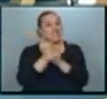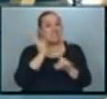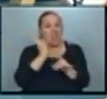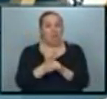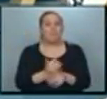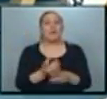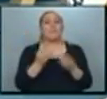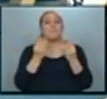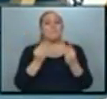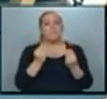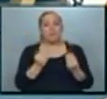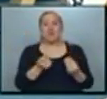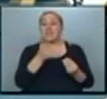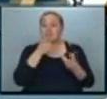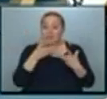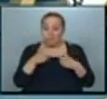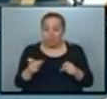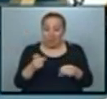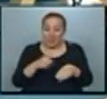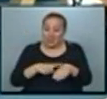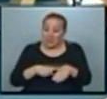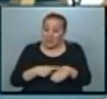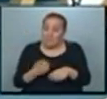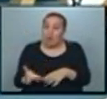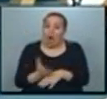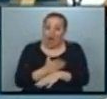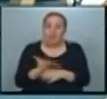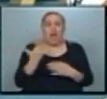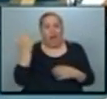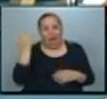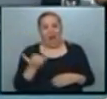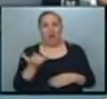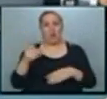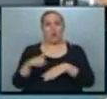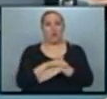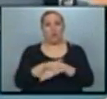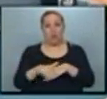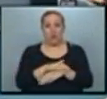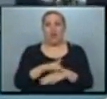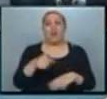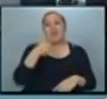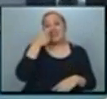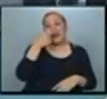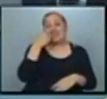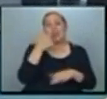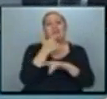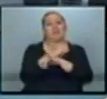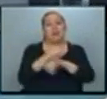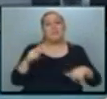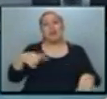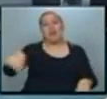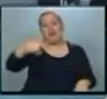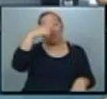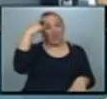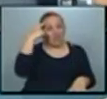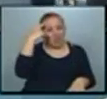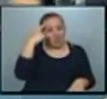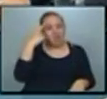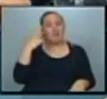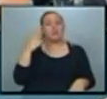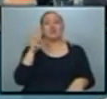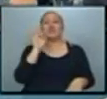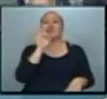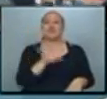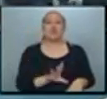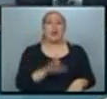porque si uno lo detecta a tiempo, este tipo de cáncer se cura. Bueno, interesante el mensaje para concientizar, tenerlo en cuenta, no